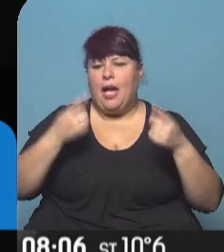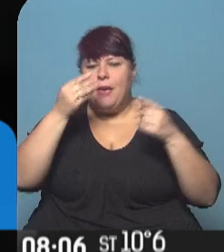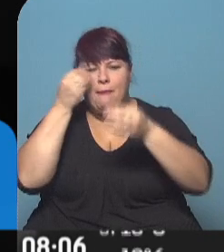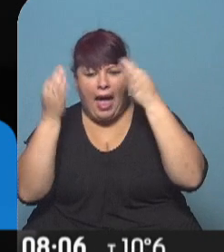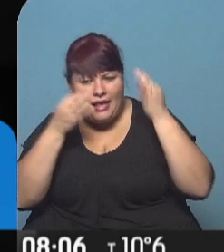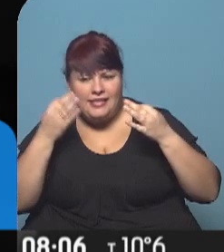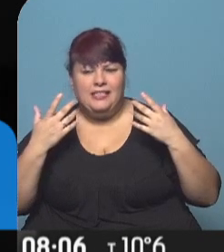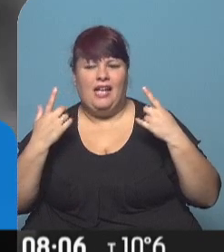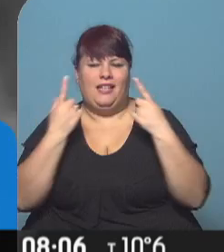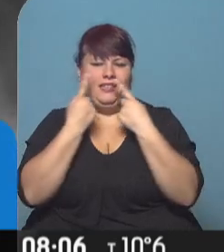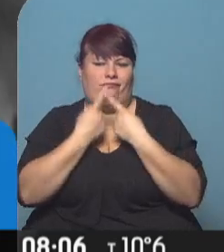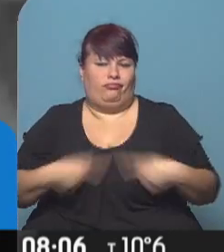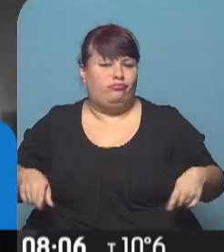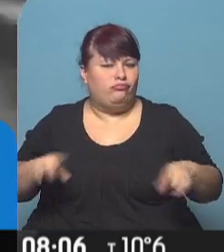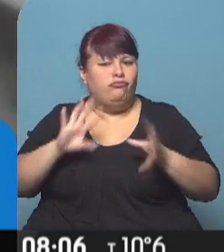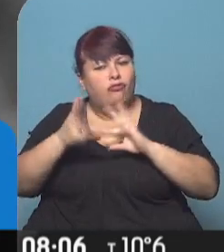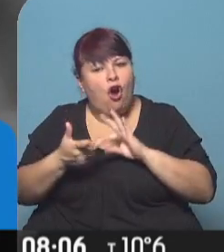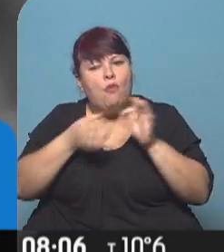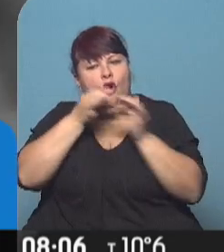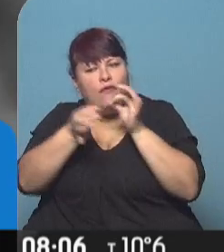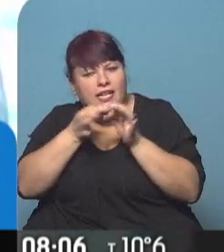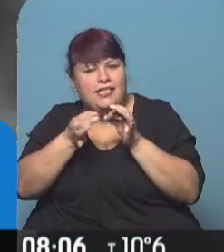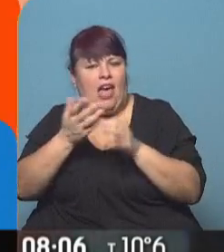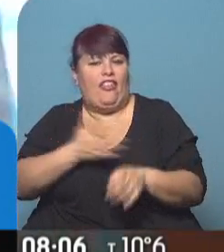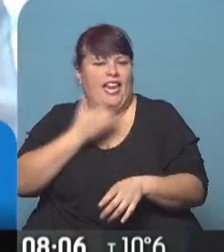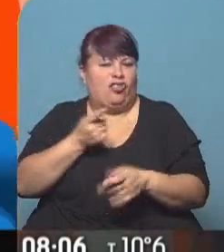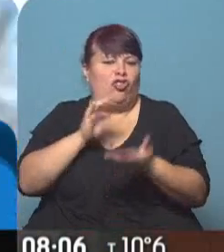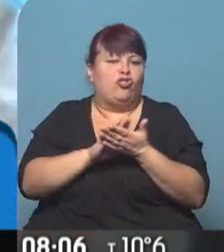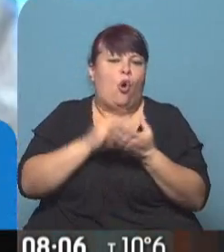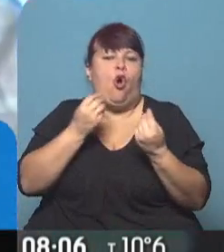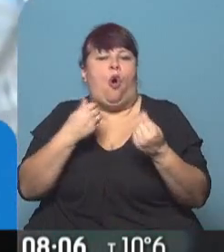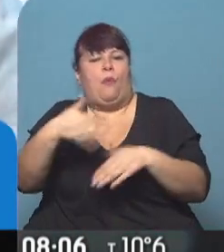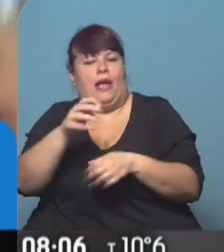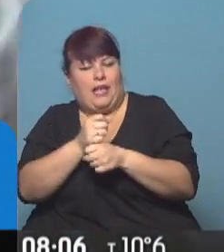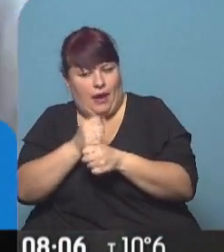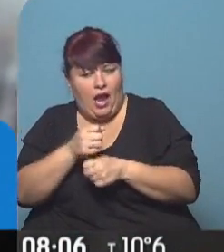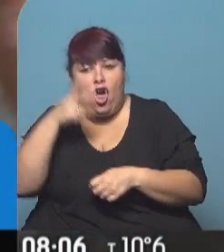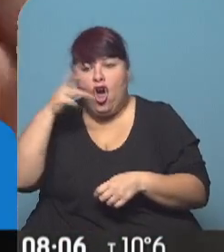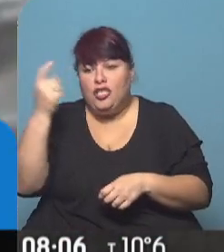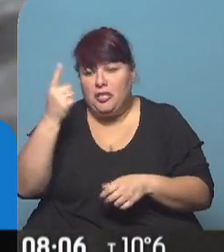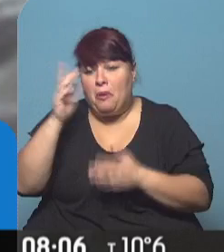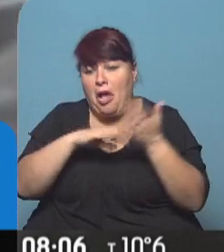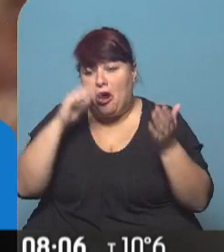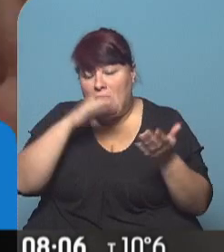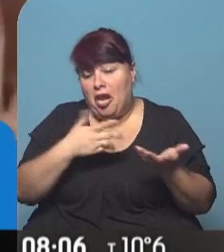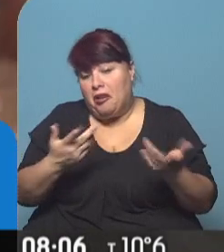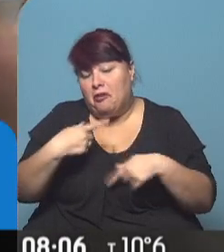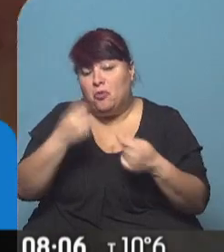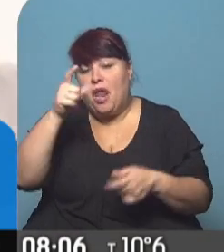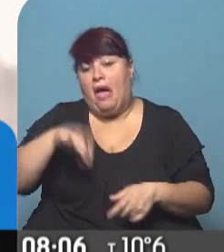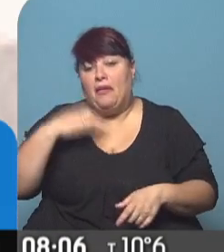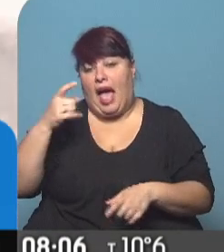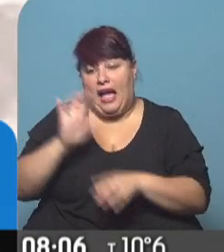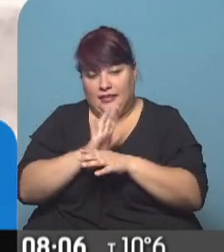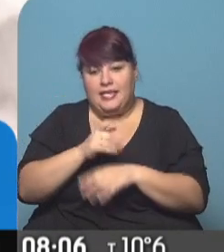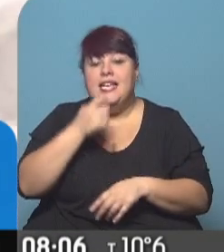maquillaje, entablando conversaciones con un director sobre la puesta que van a hacer. 80 minutos en blanco y negro para seguir la vida de una actriz.